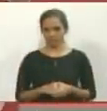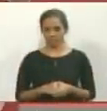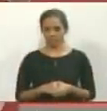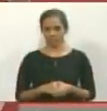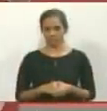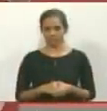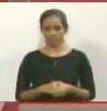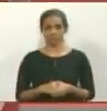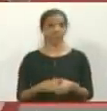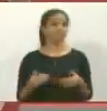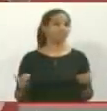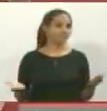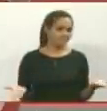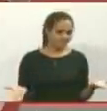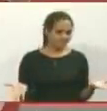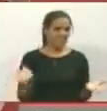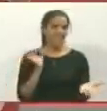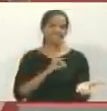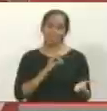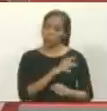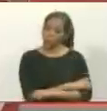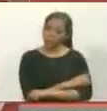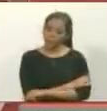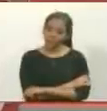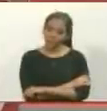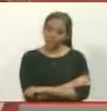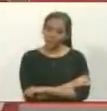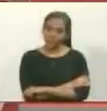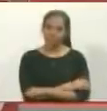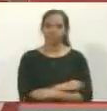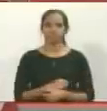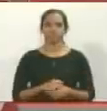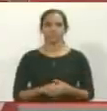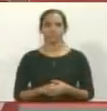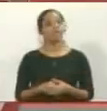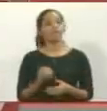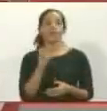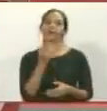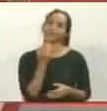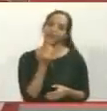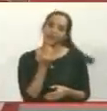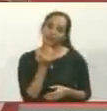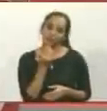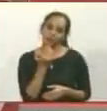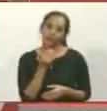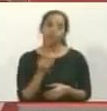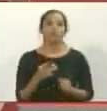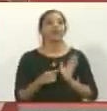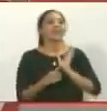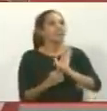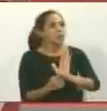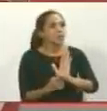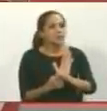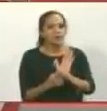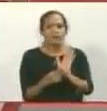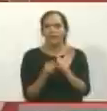¿Qué tal, señoras y señores de la derecha? Y le voy a decir algo, lo que le mostré fue esto,